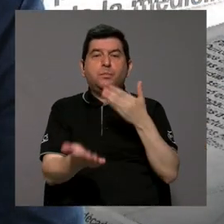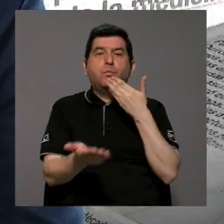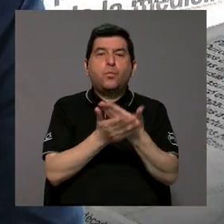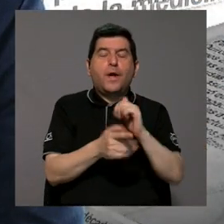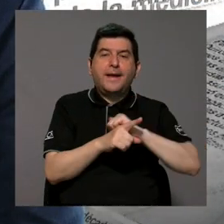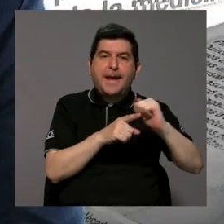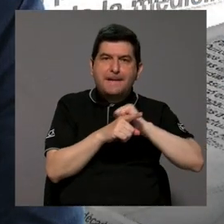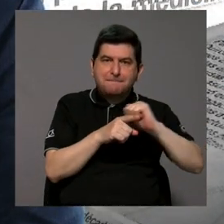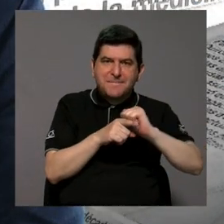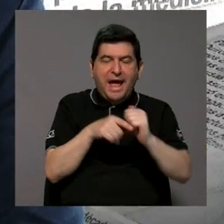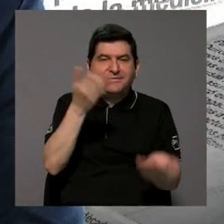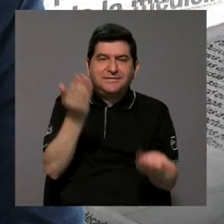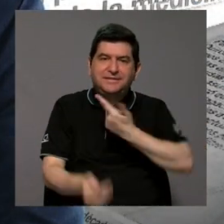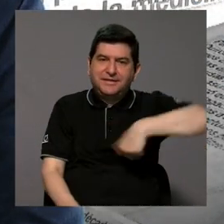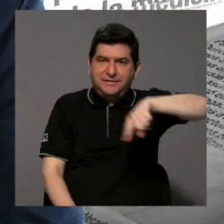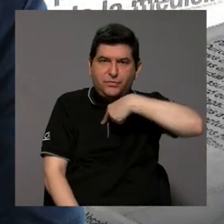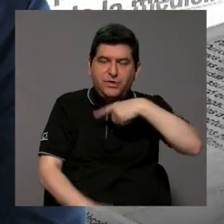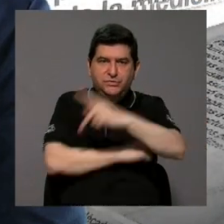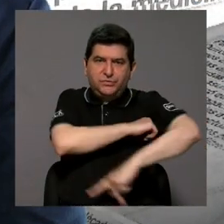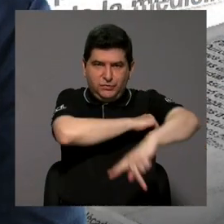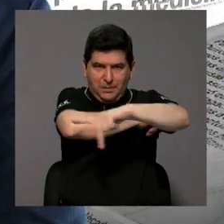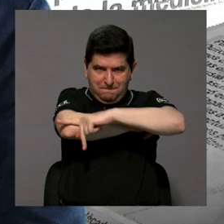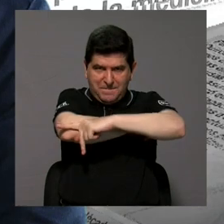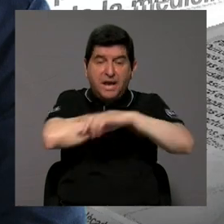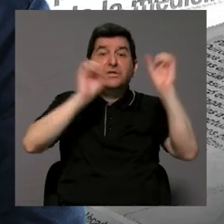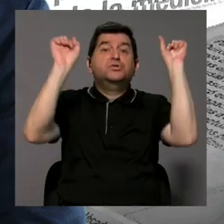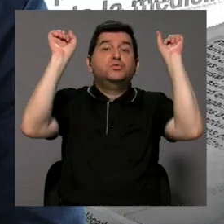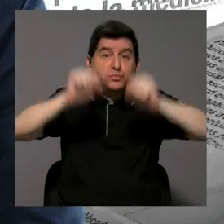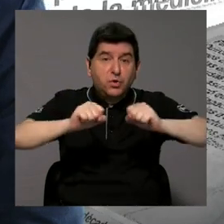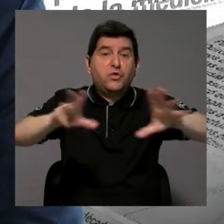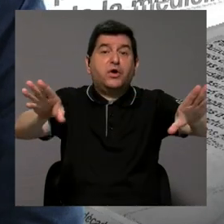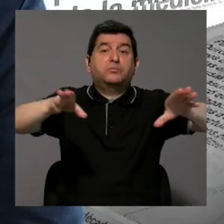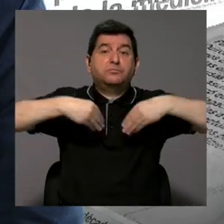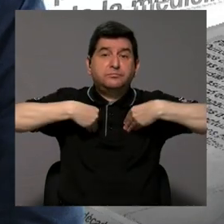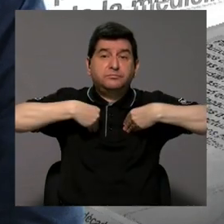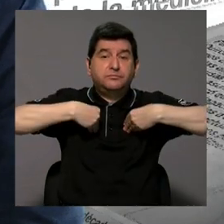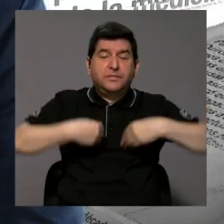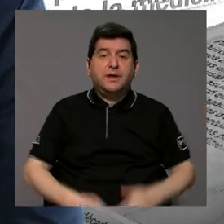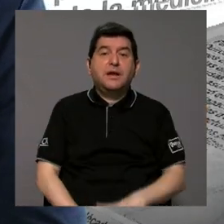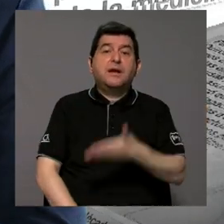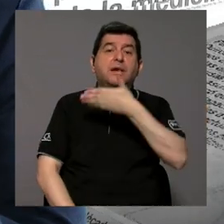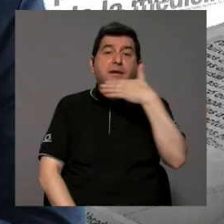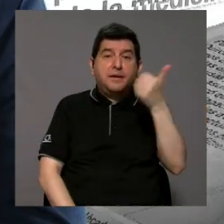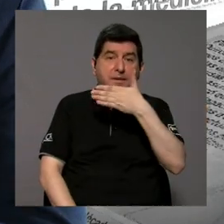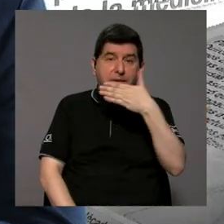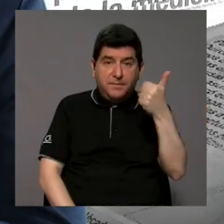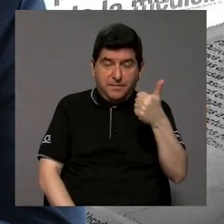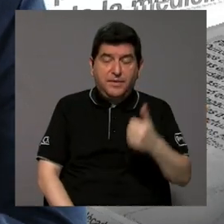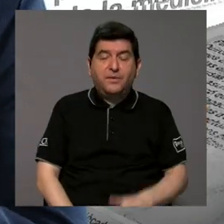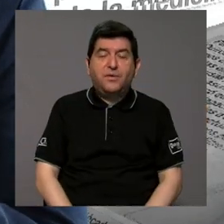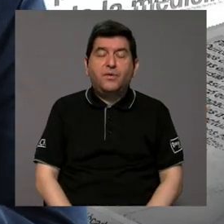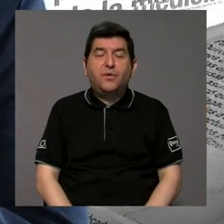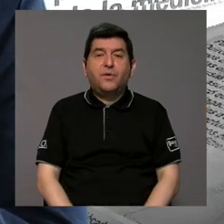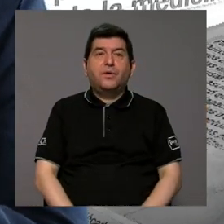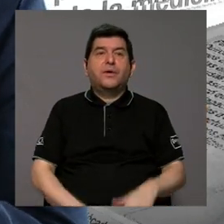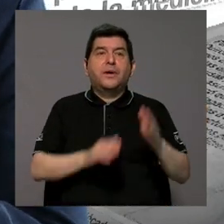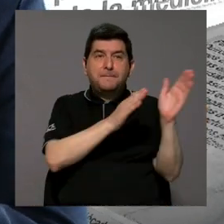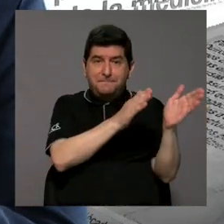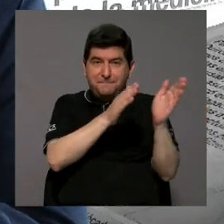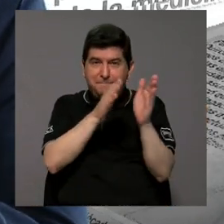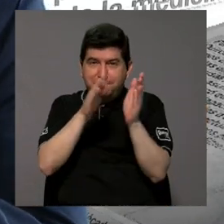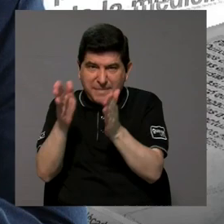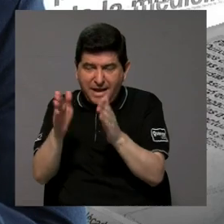prácticas que quizás nosotros como país podamos adoptar y mejorar para tener un plan